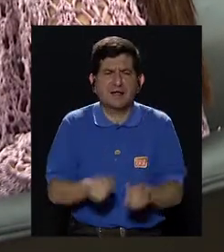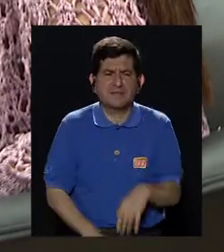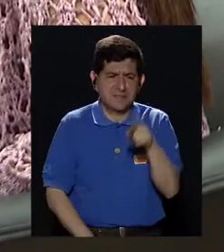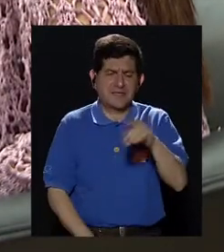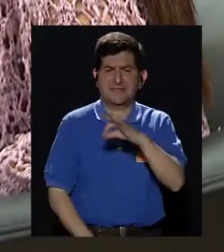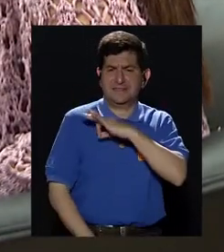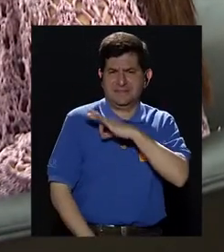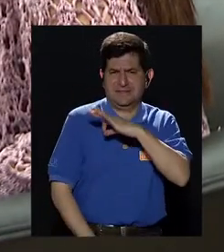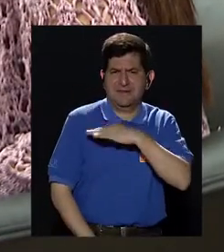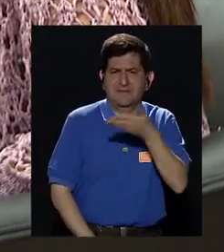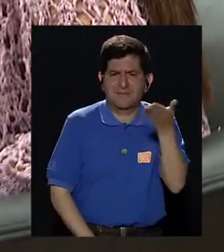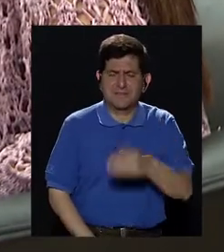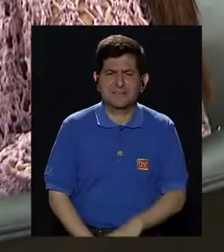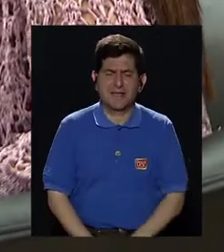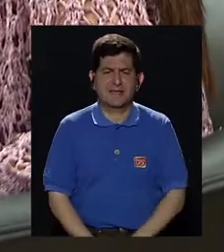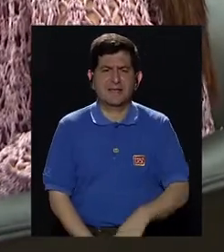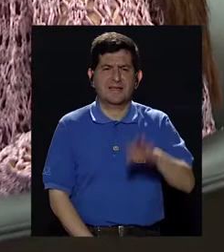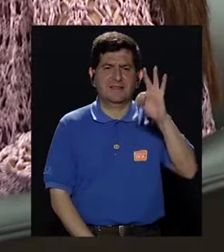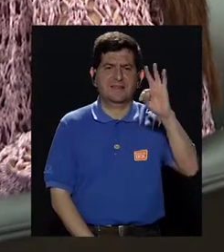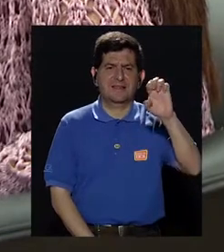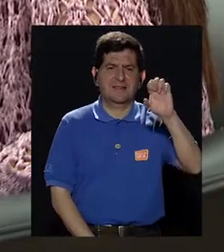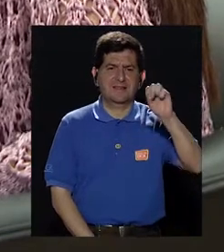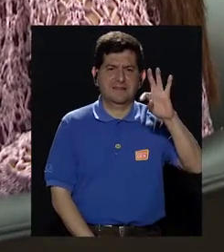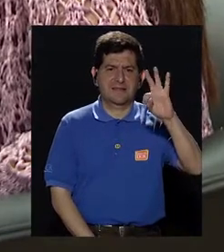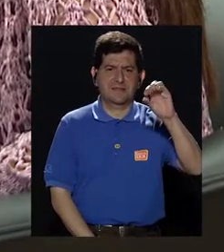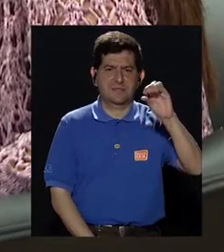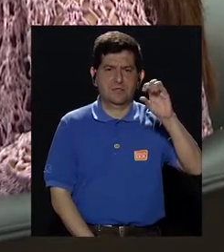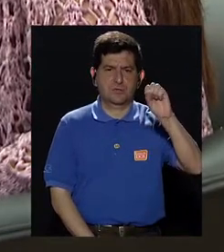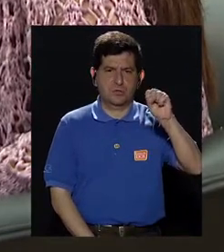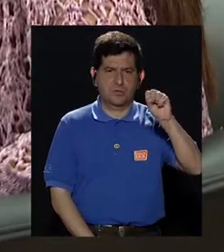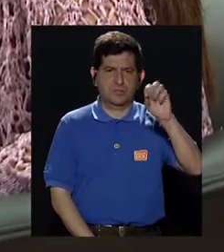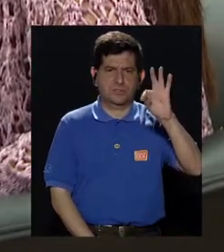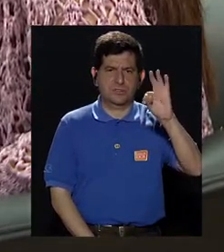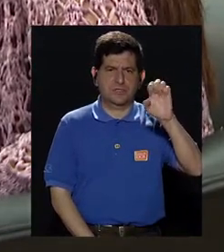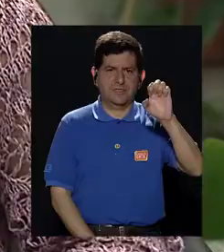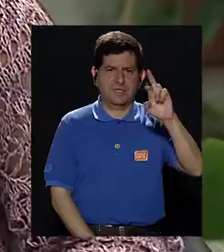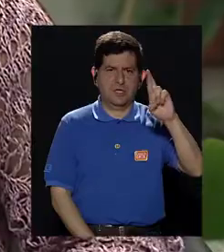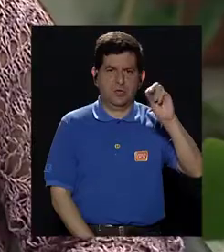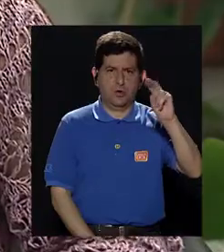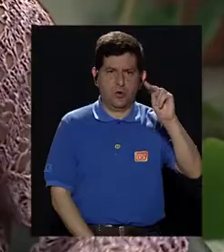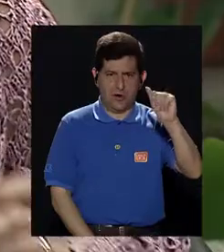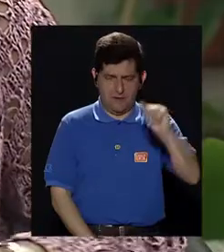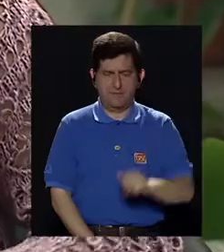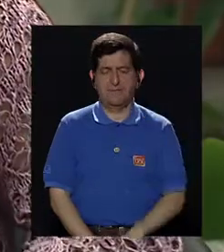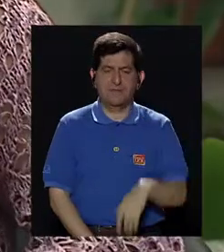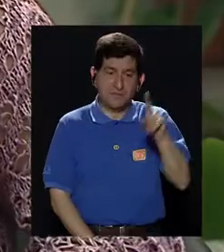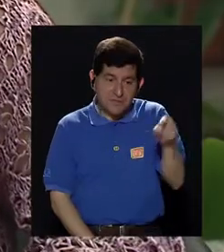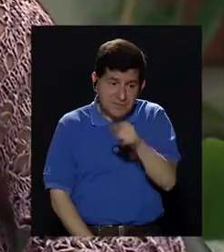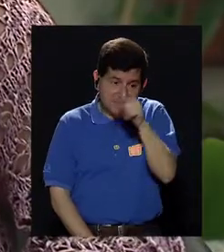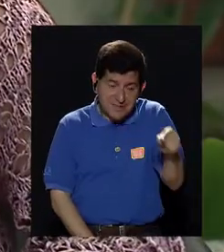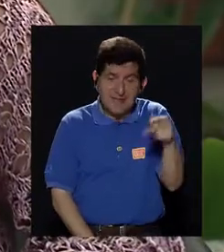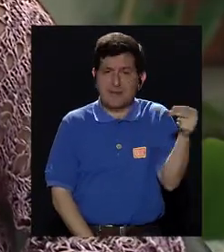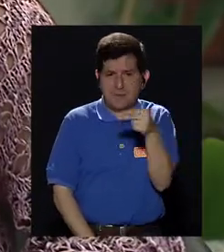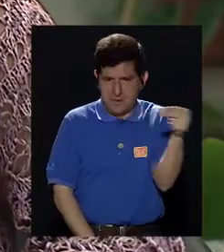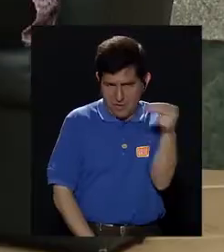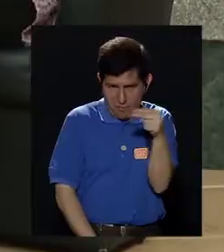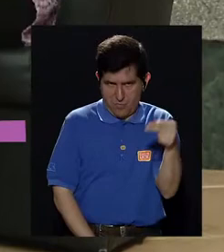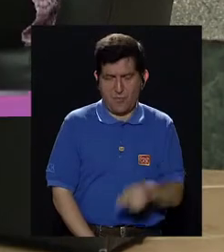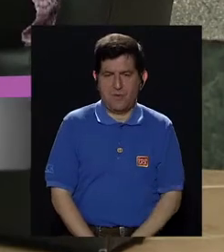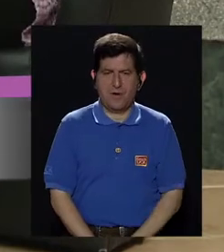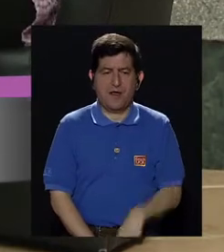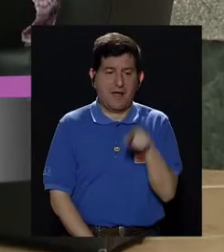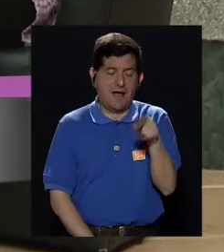son alimentados por el nivel de testosterona, o responden a la hormona masculina. Entonces, lo que hacemos es suprimir la hormona para que